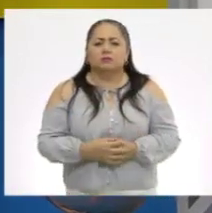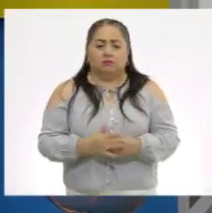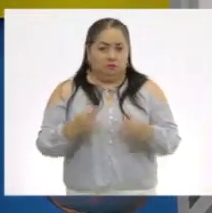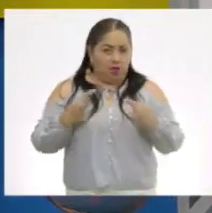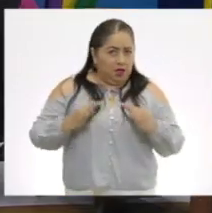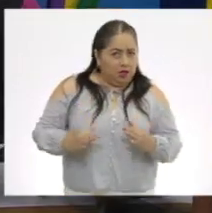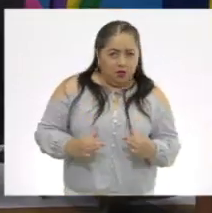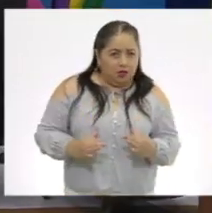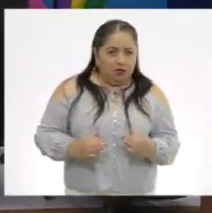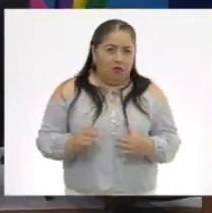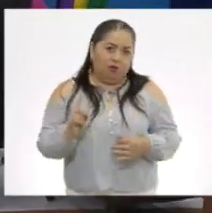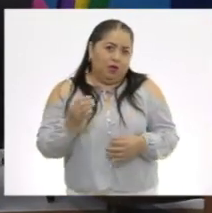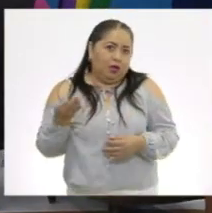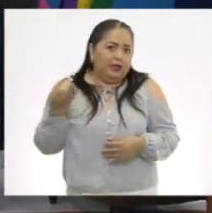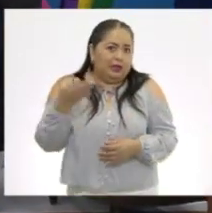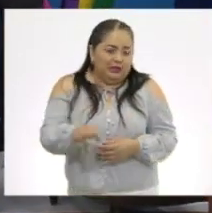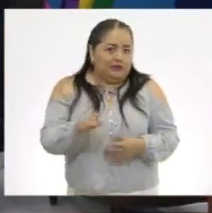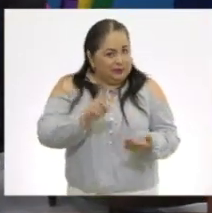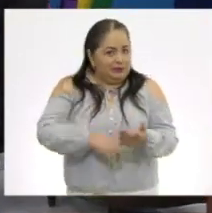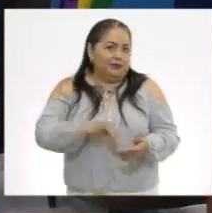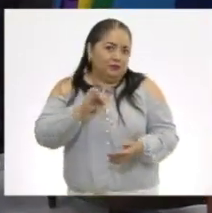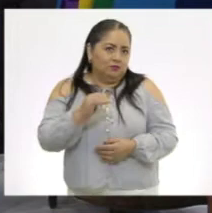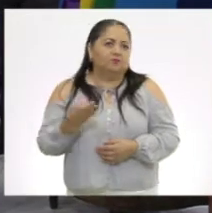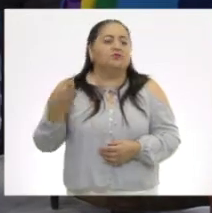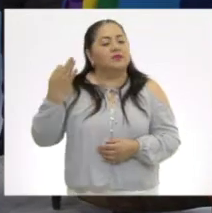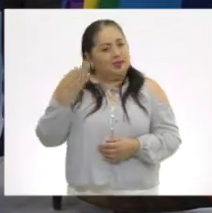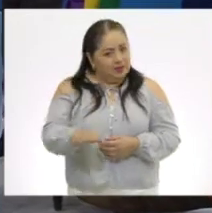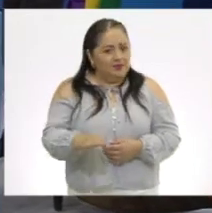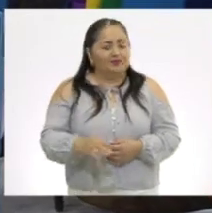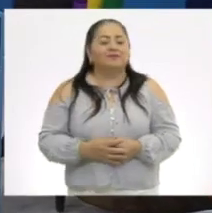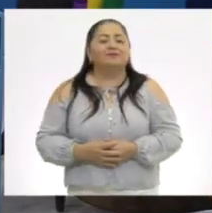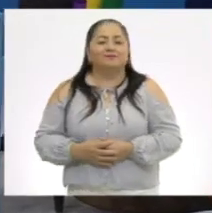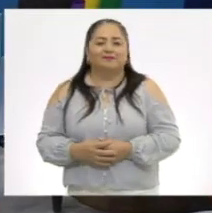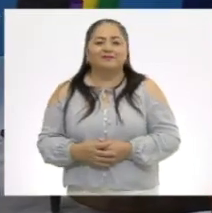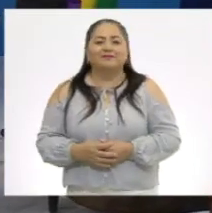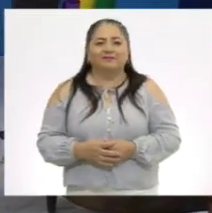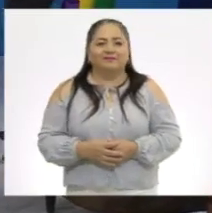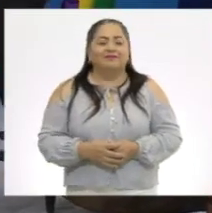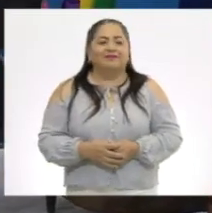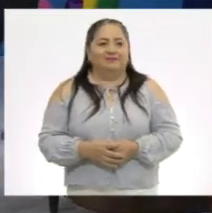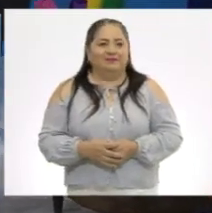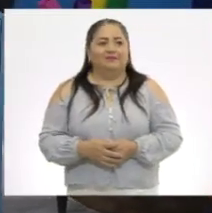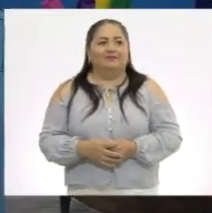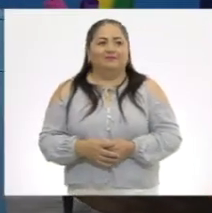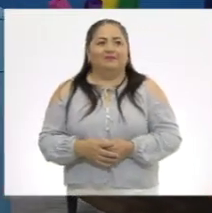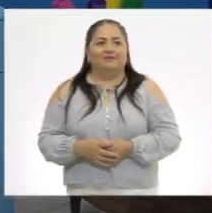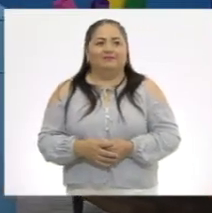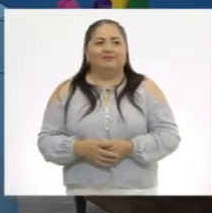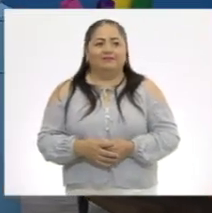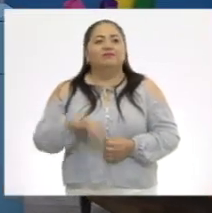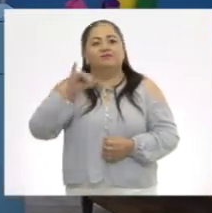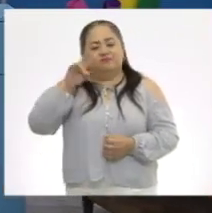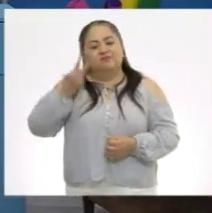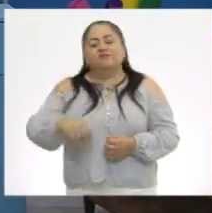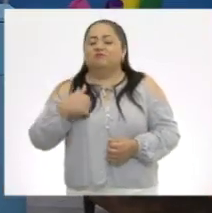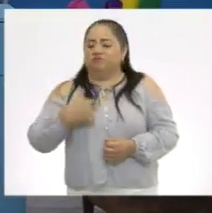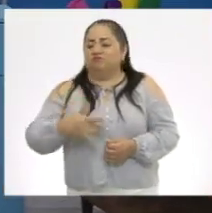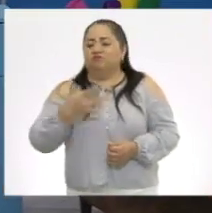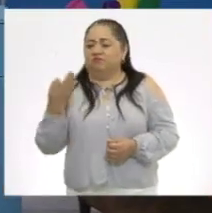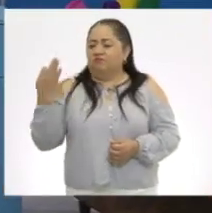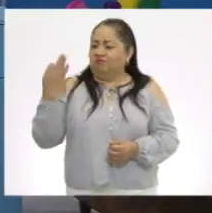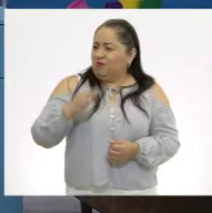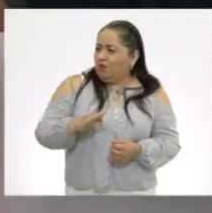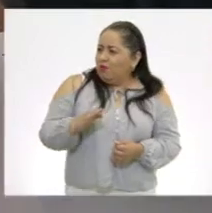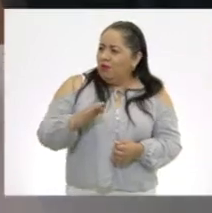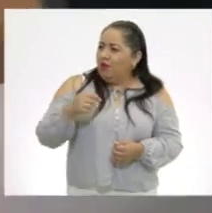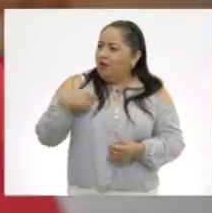o traición. Traición. Sí. Traición. Yo también me sentiría traicionado si alguien